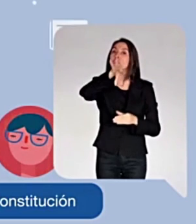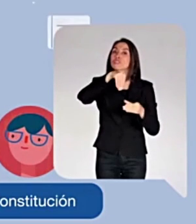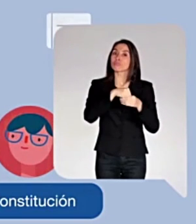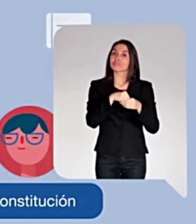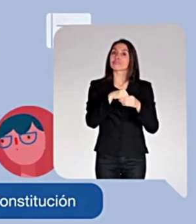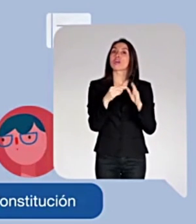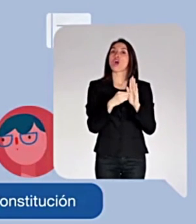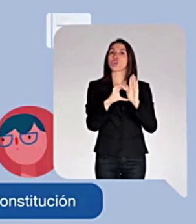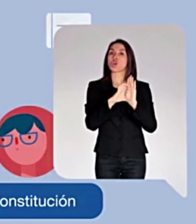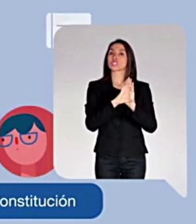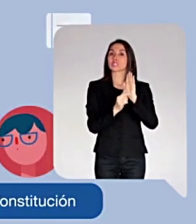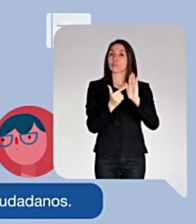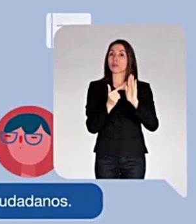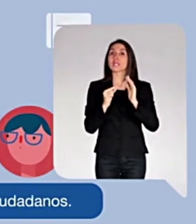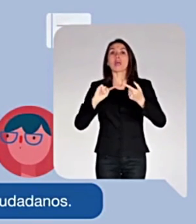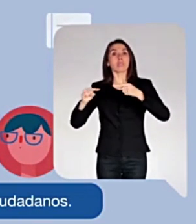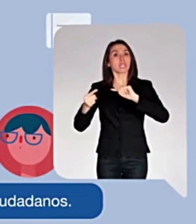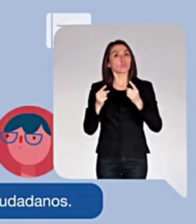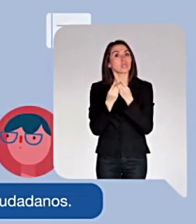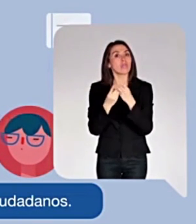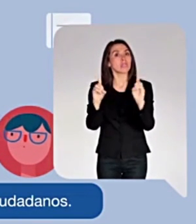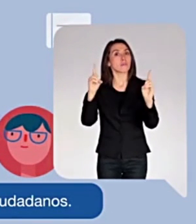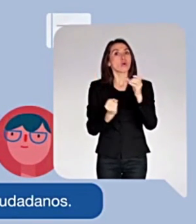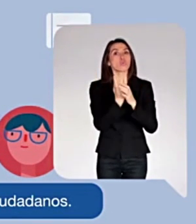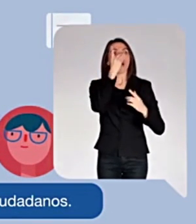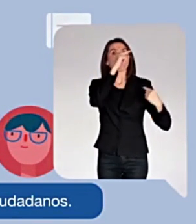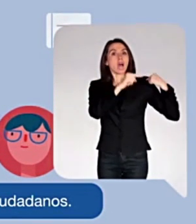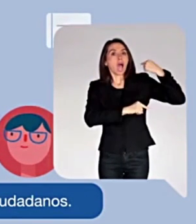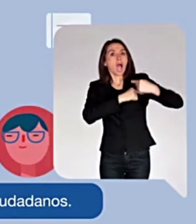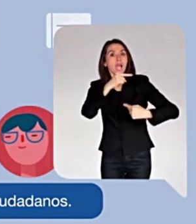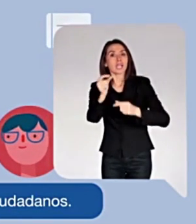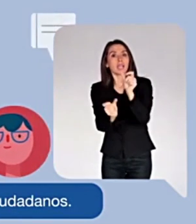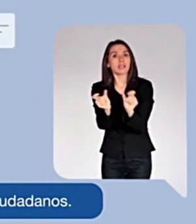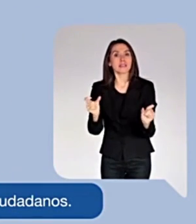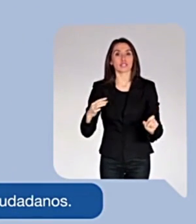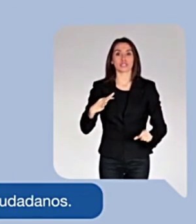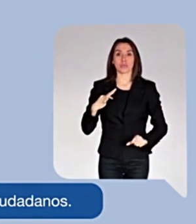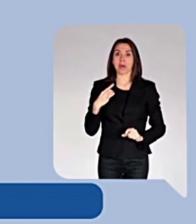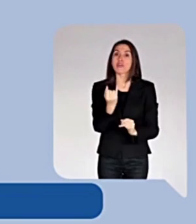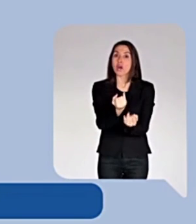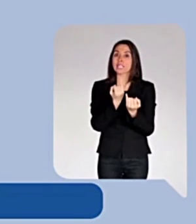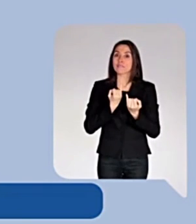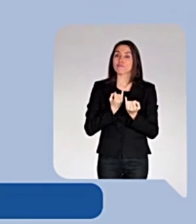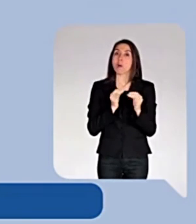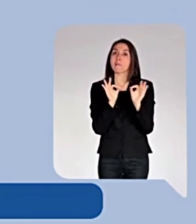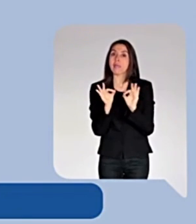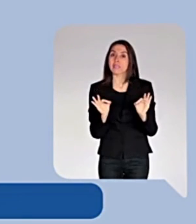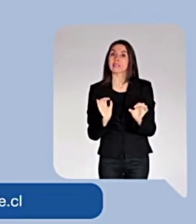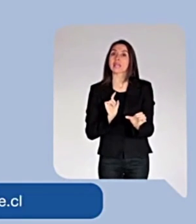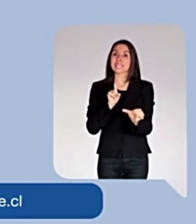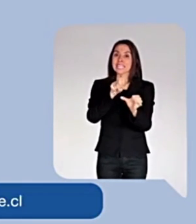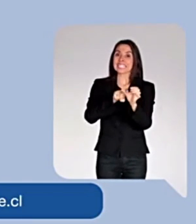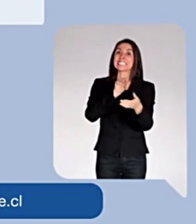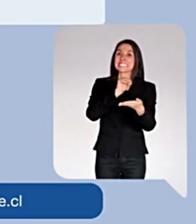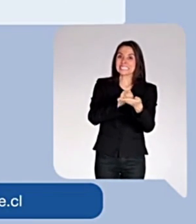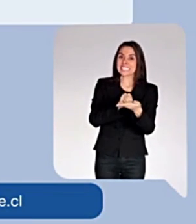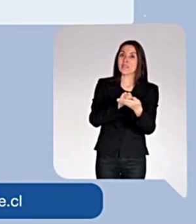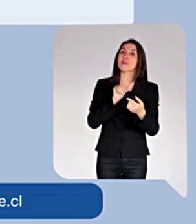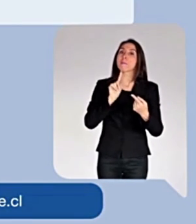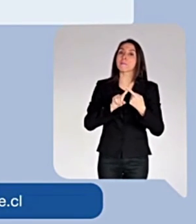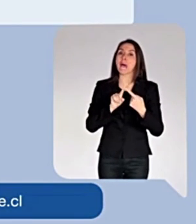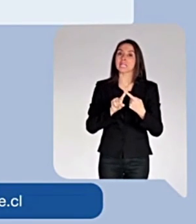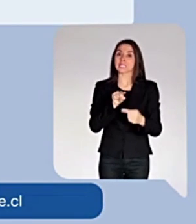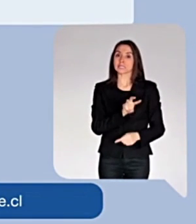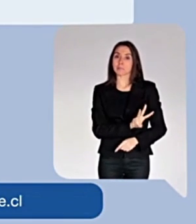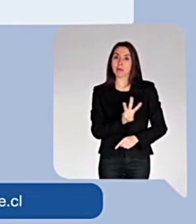opinión será parte de esta Constitución debatida en democracia para las nuevas generaciones de ciudadanos. Infórmate de los detalles, inscríbete y